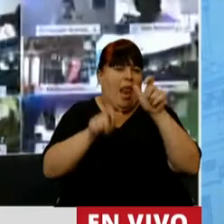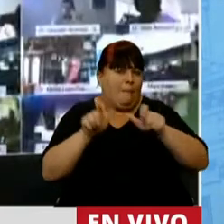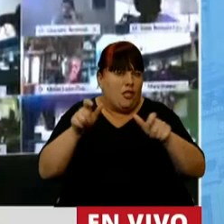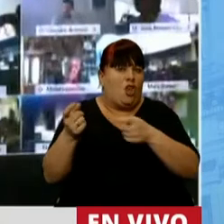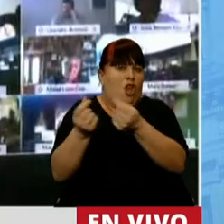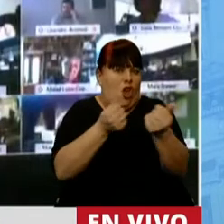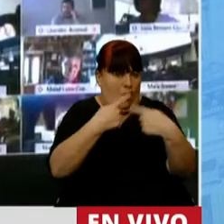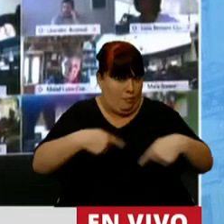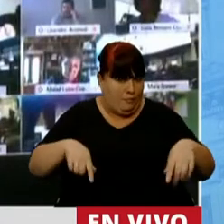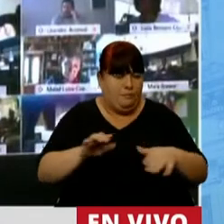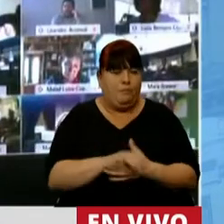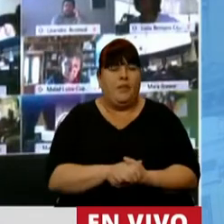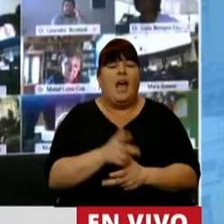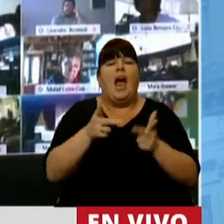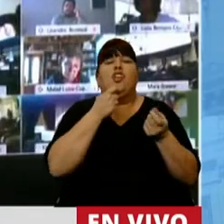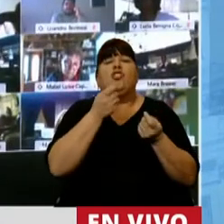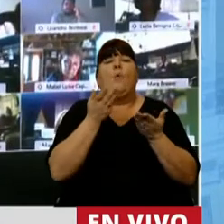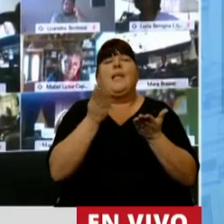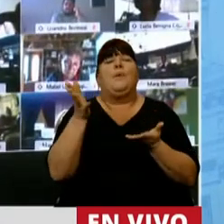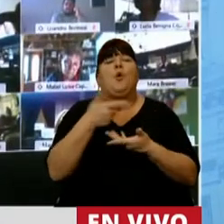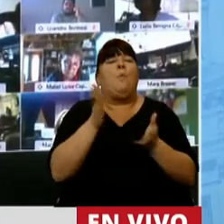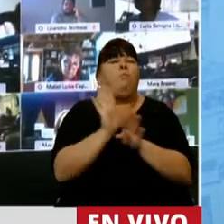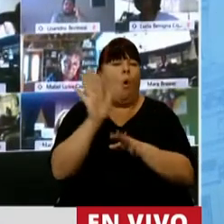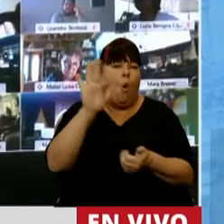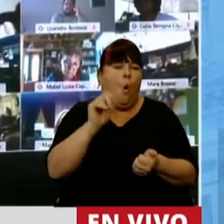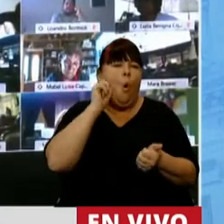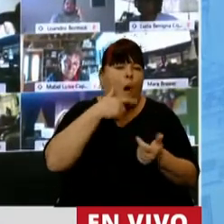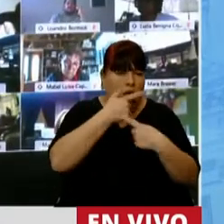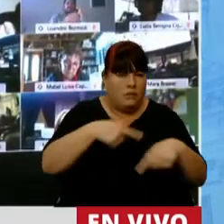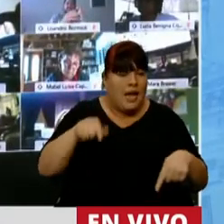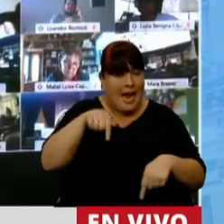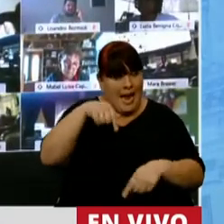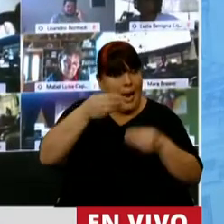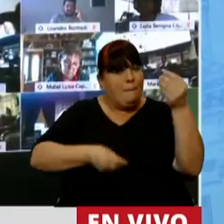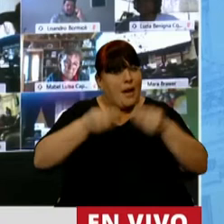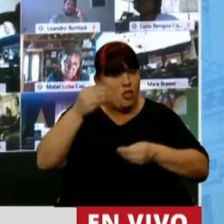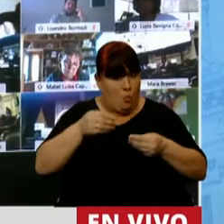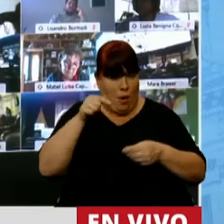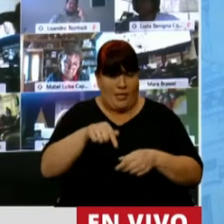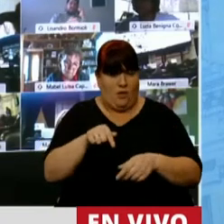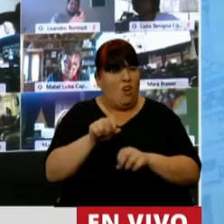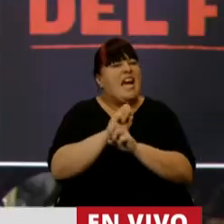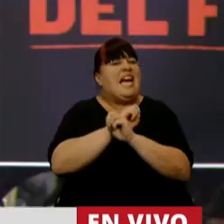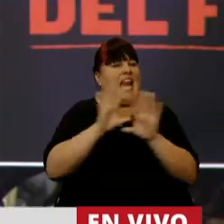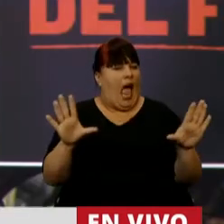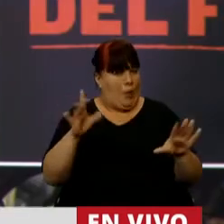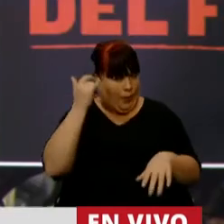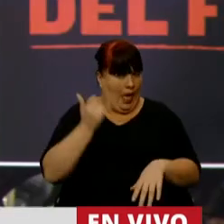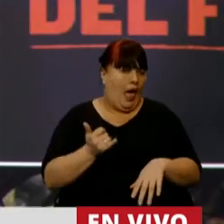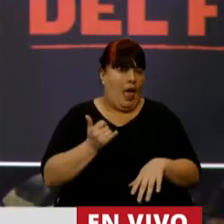consumidores. Cuando hablamos de los servicios públicos, en este presupuesto está ocurriendo una cosa que es muy grave.